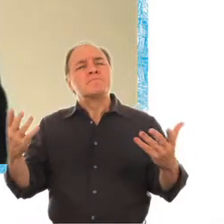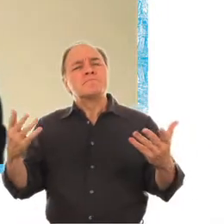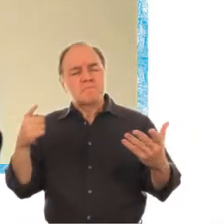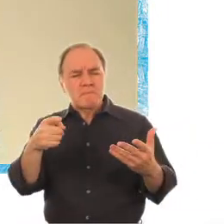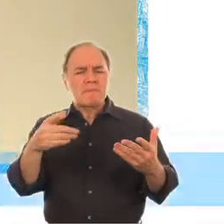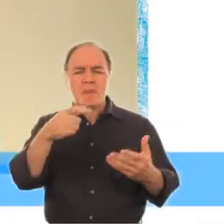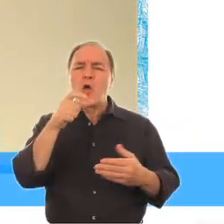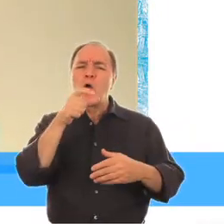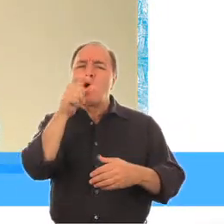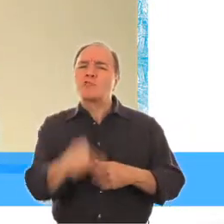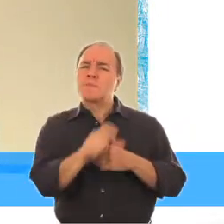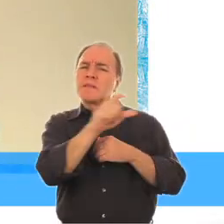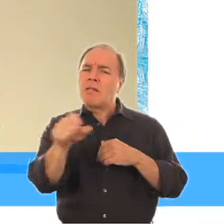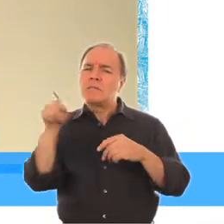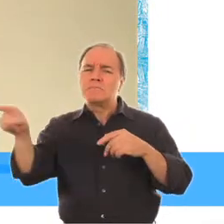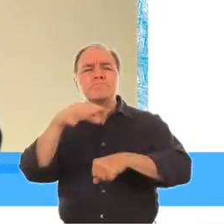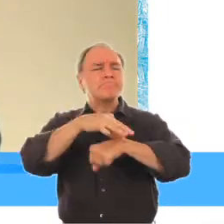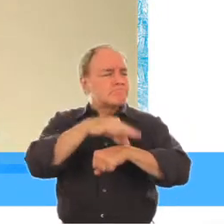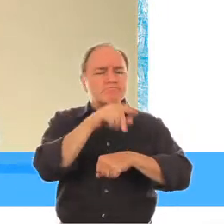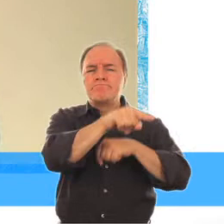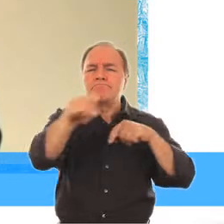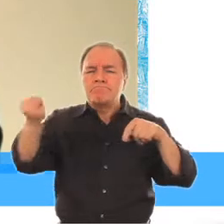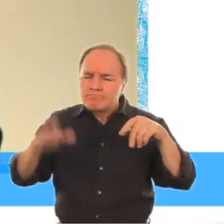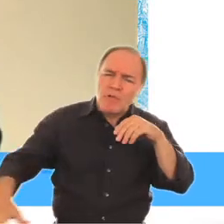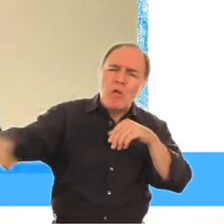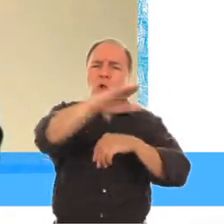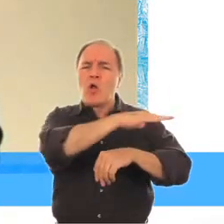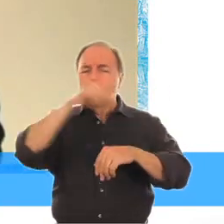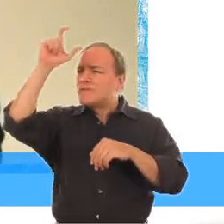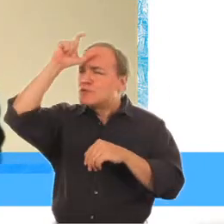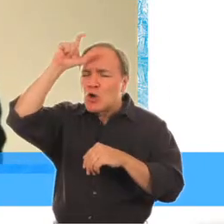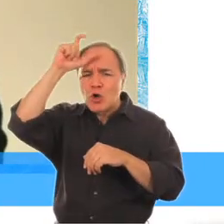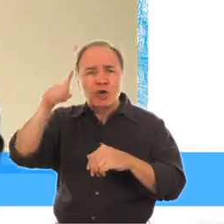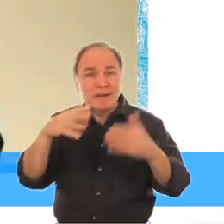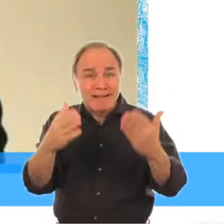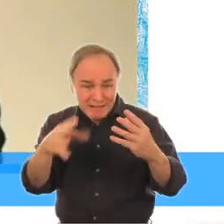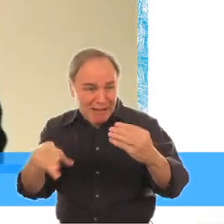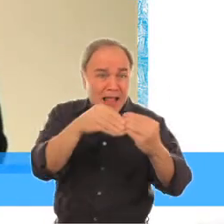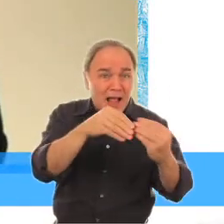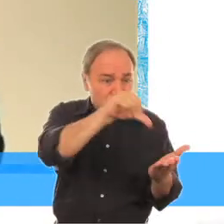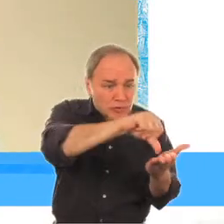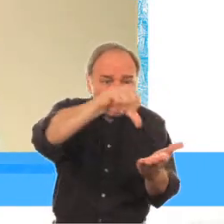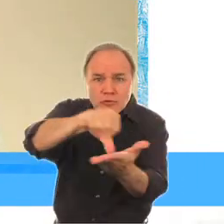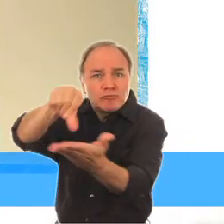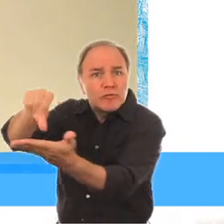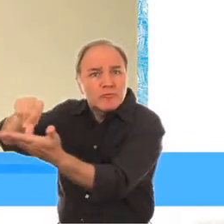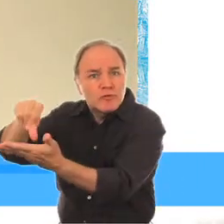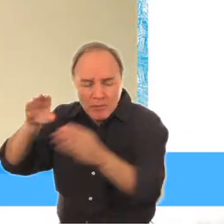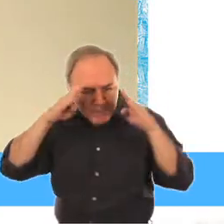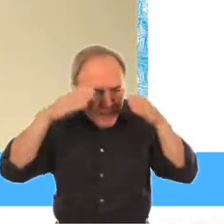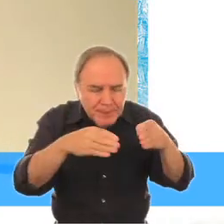La creación de unidades de desarrollo pediátrico en diferentes hospitales del país